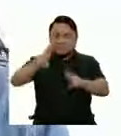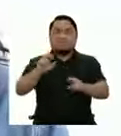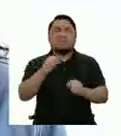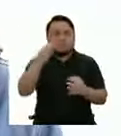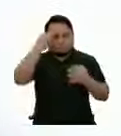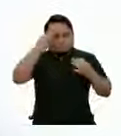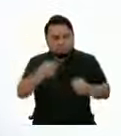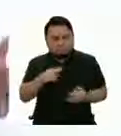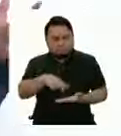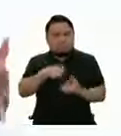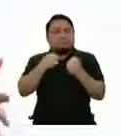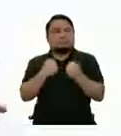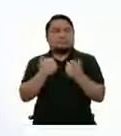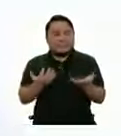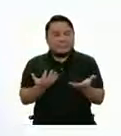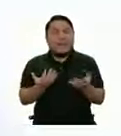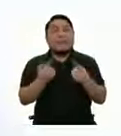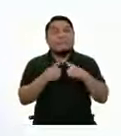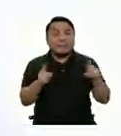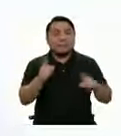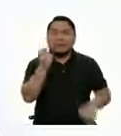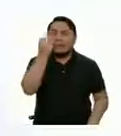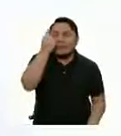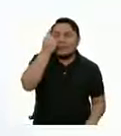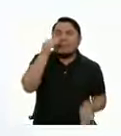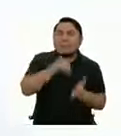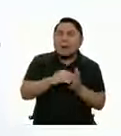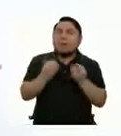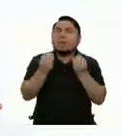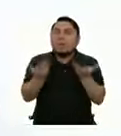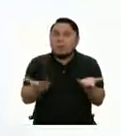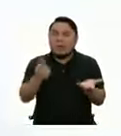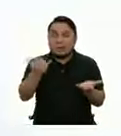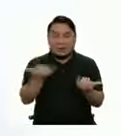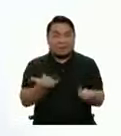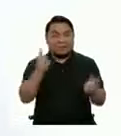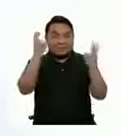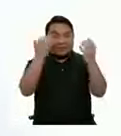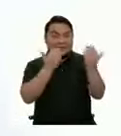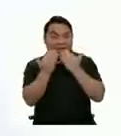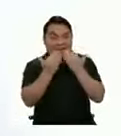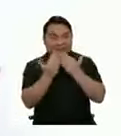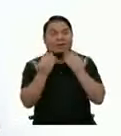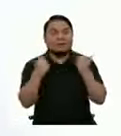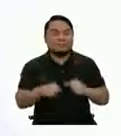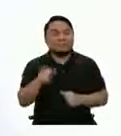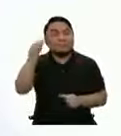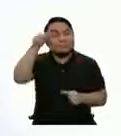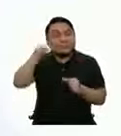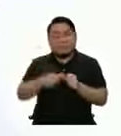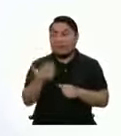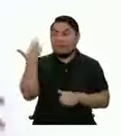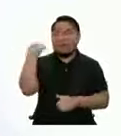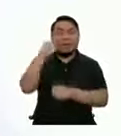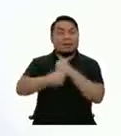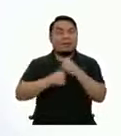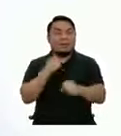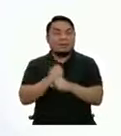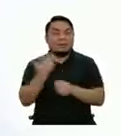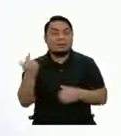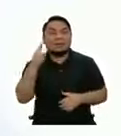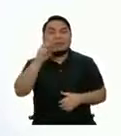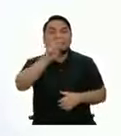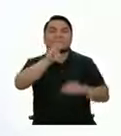determinación Pero para entender un poco más de lo que estamos hablando Recordemos que el año pasado, del